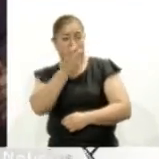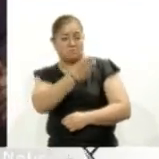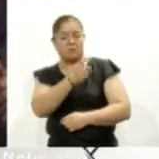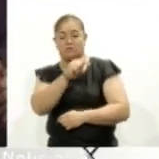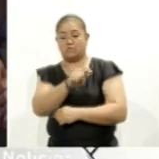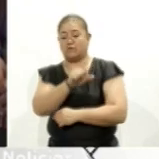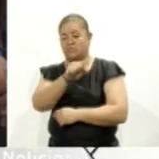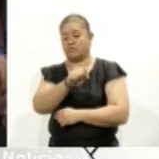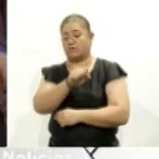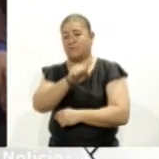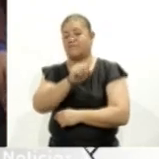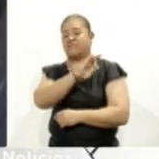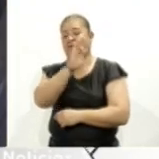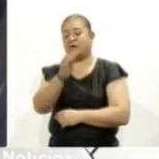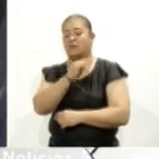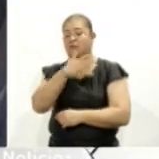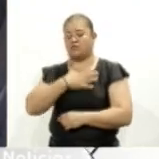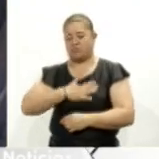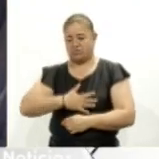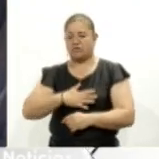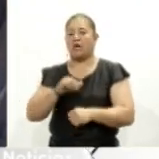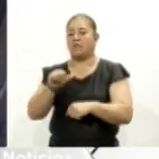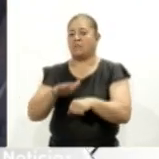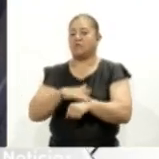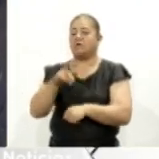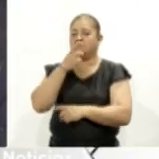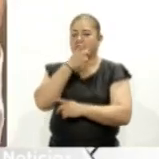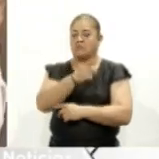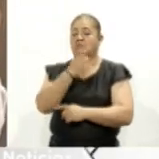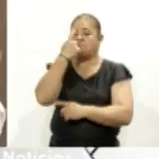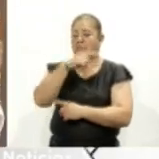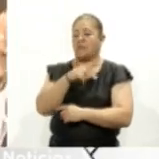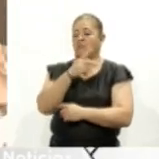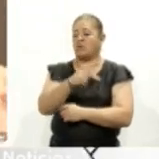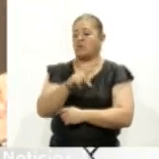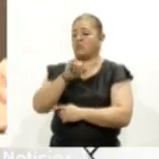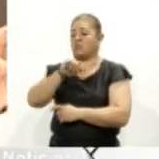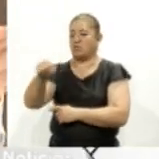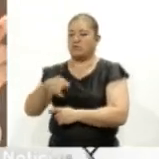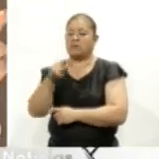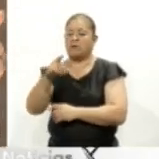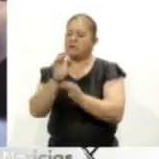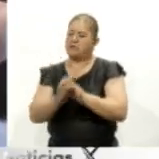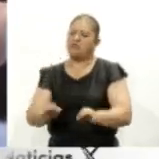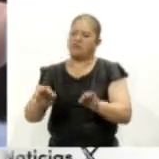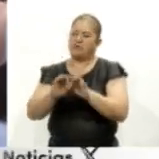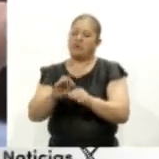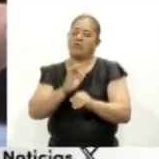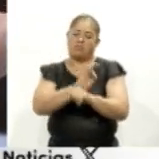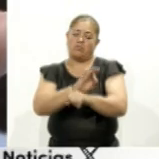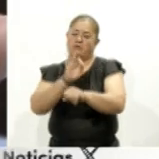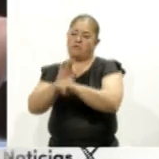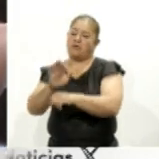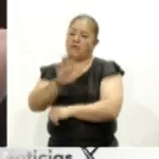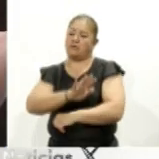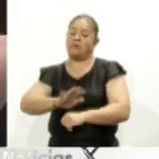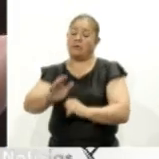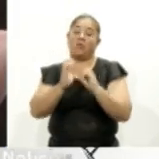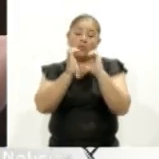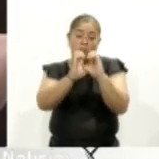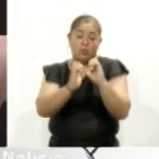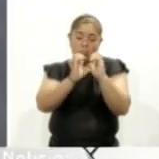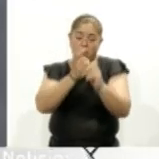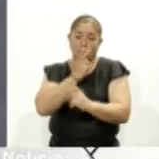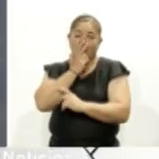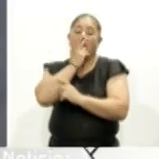Tribunal Federal de Justicia Administrativa sostuvo que para el Poder Judicial ha sido crucial implementar medidas de protección para las víctimas y